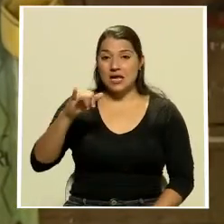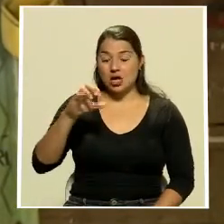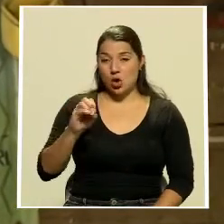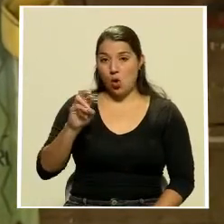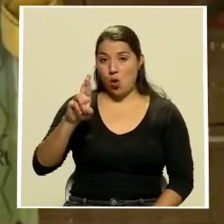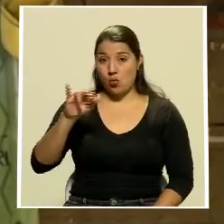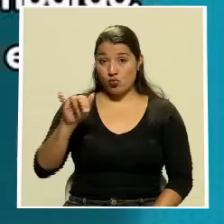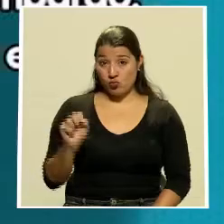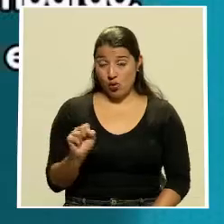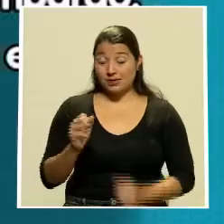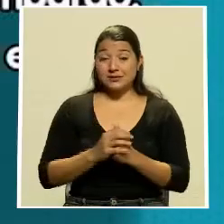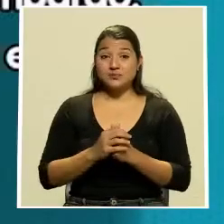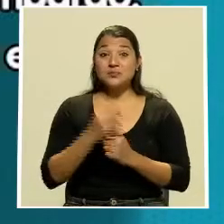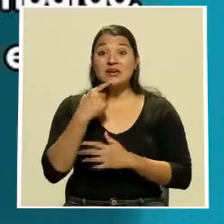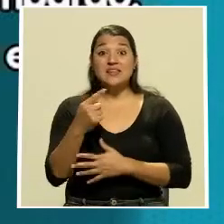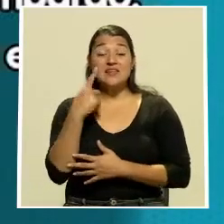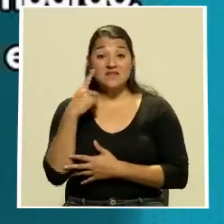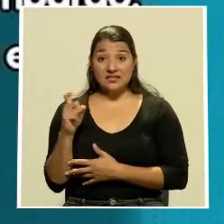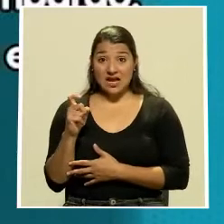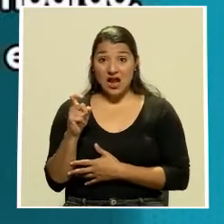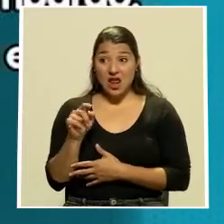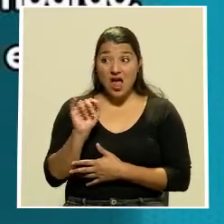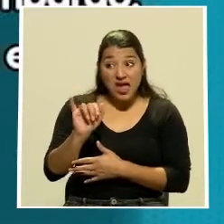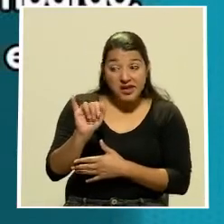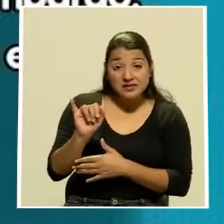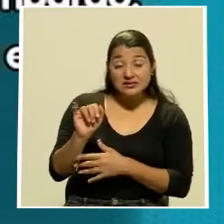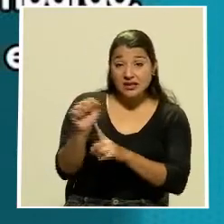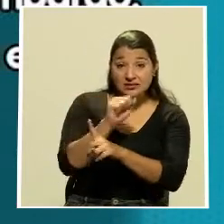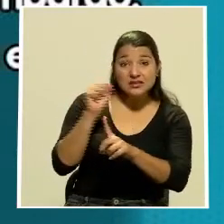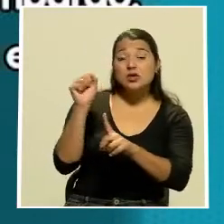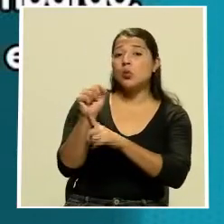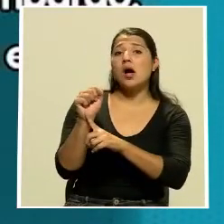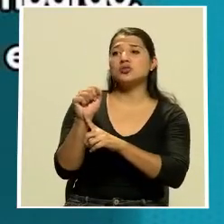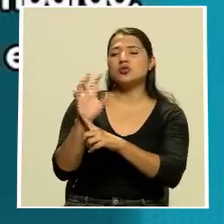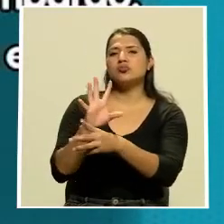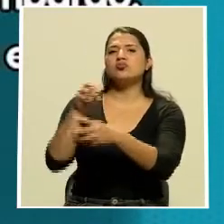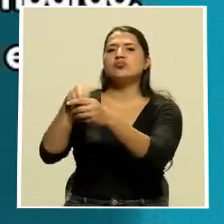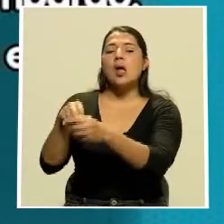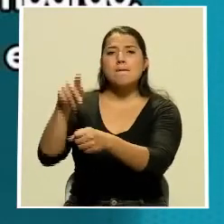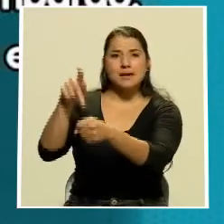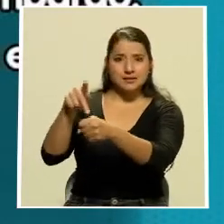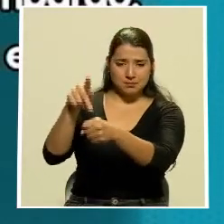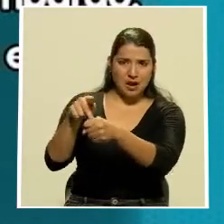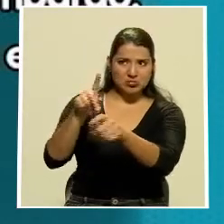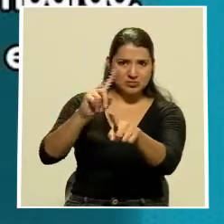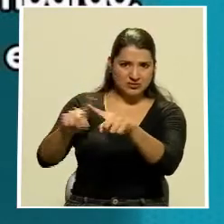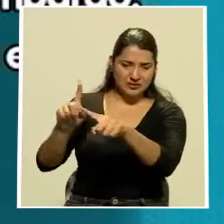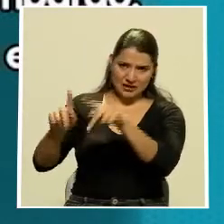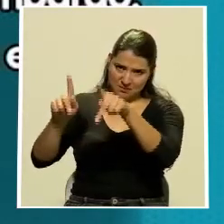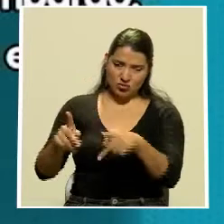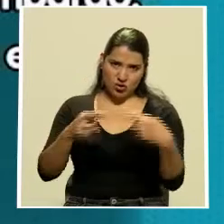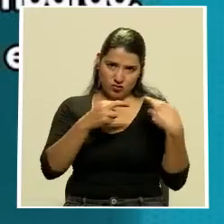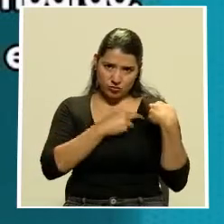Según la hipótesis fiscal, en el crimen de la víctima participaron autores intelectuales y autores materiales. Tres de